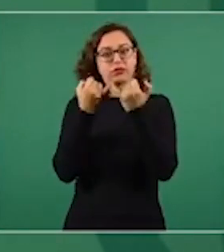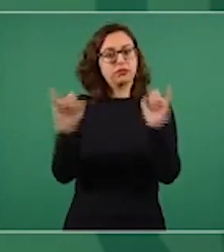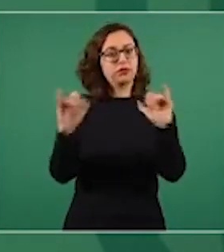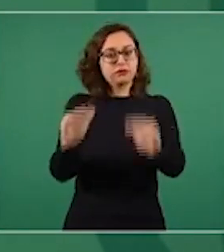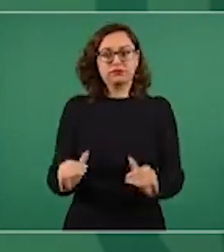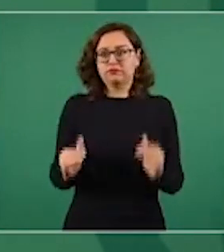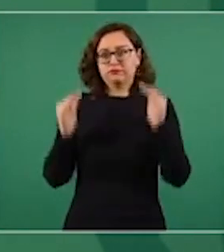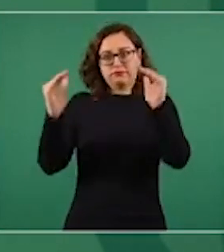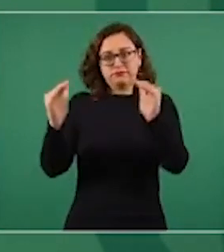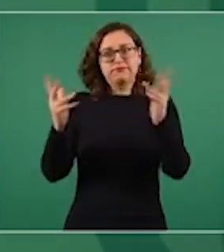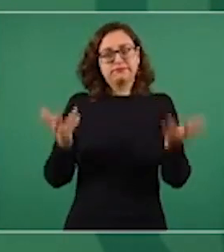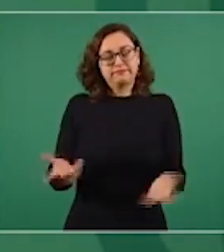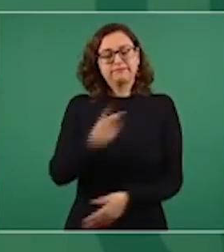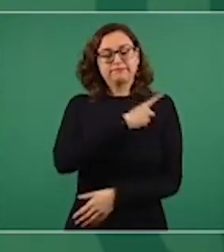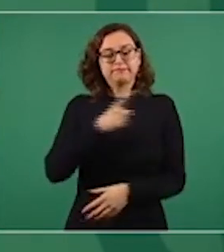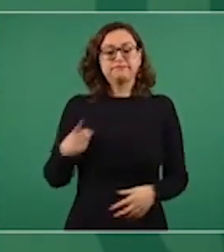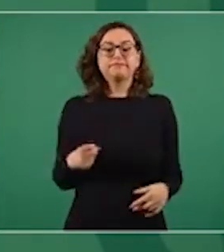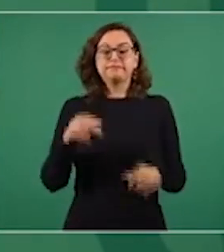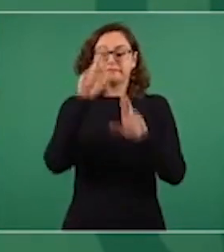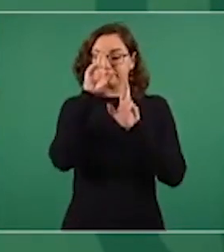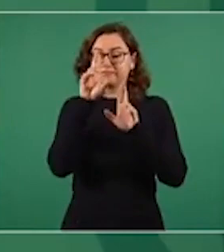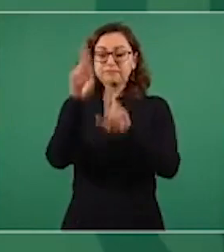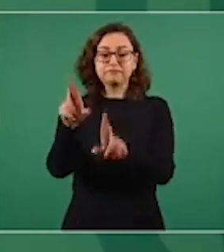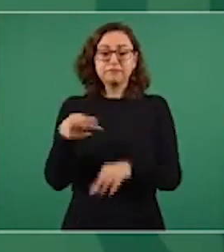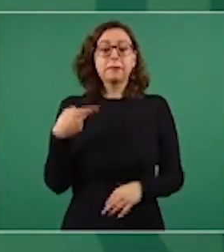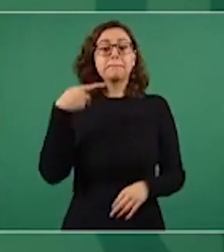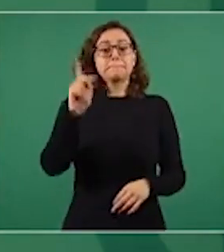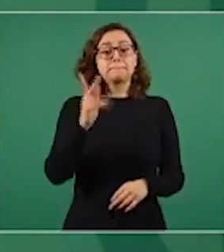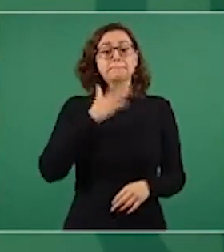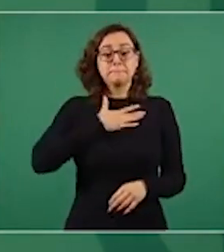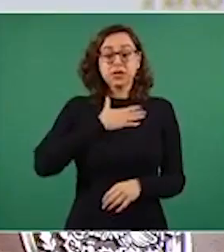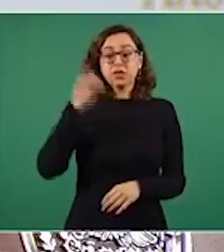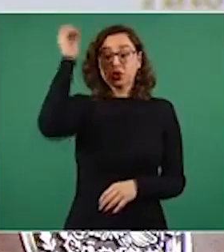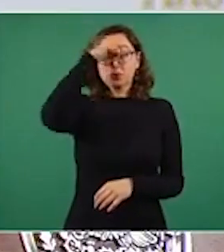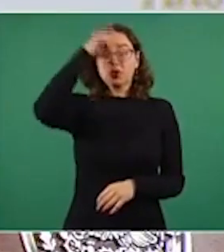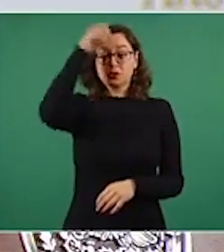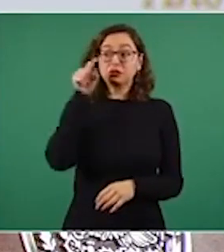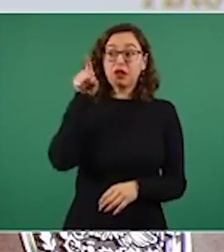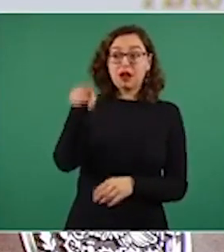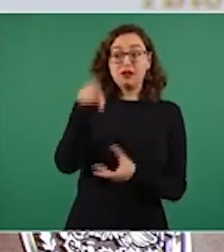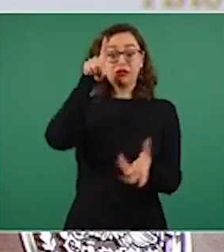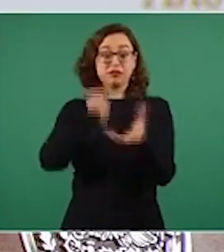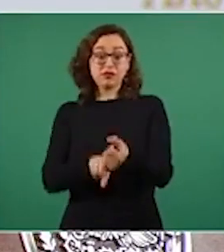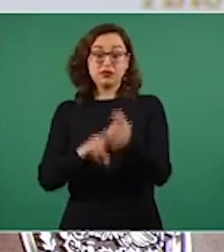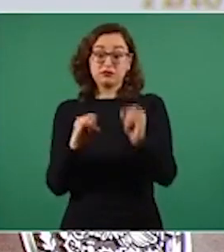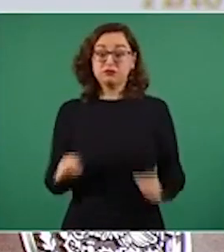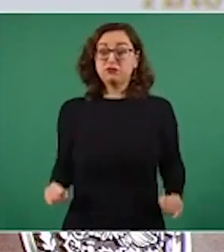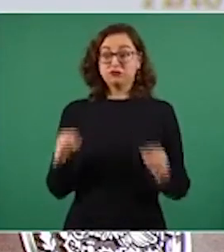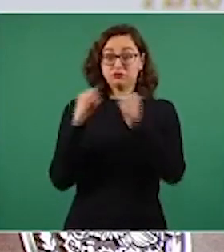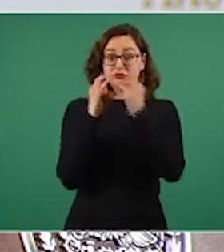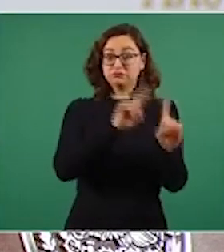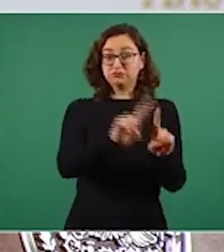a las instituciones encargadas de garantizar la paz y la tranquilidad